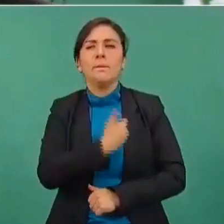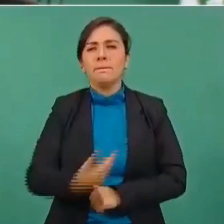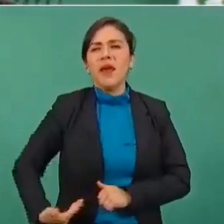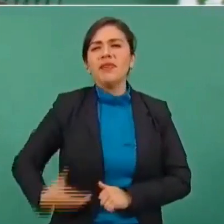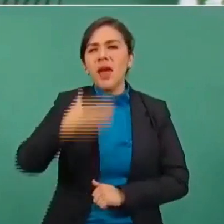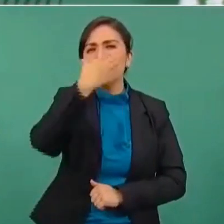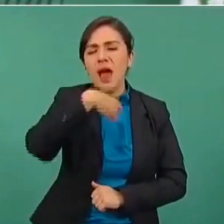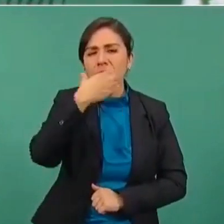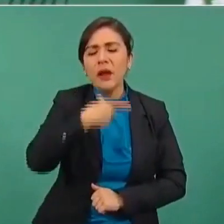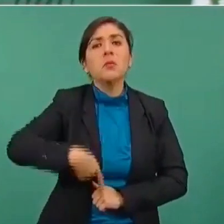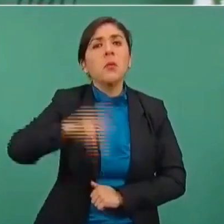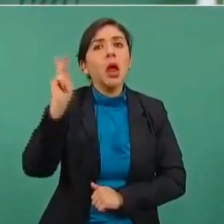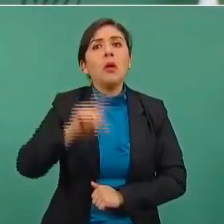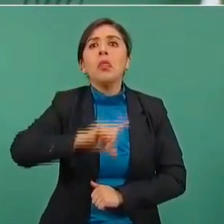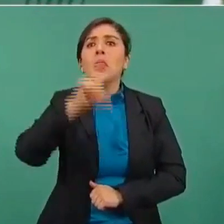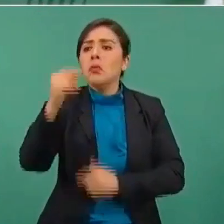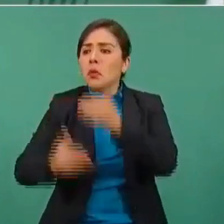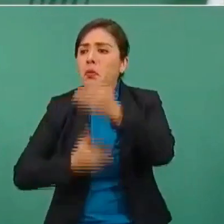se cumplieron.